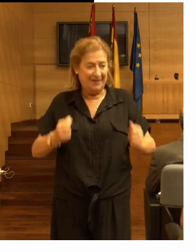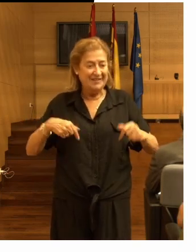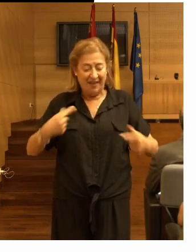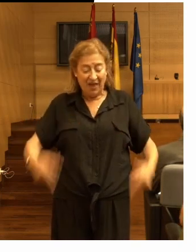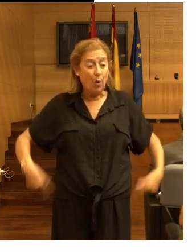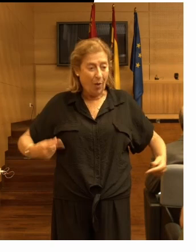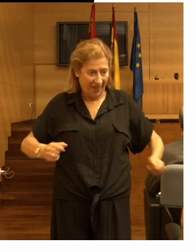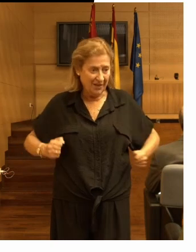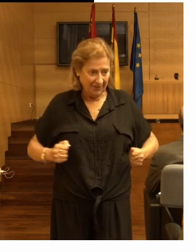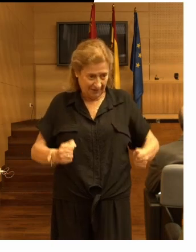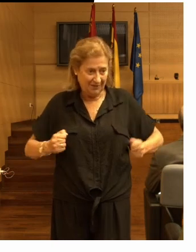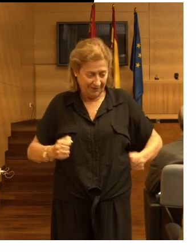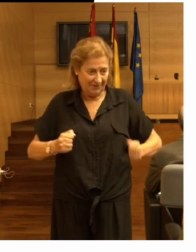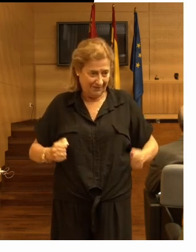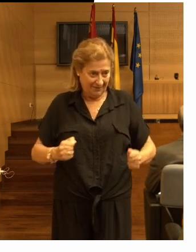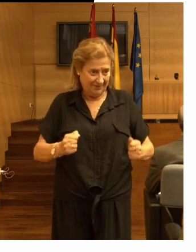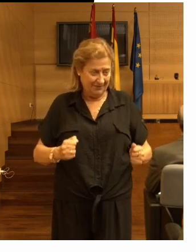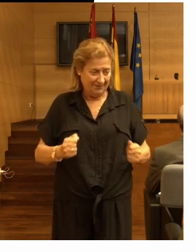ruedas